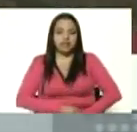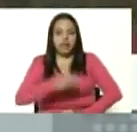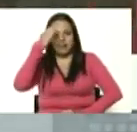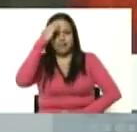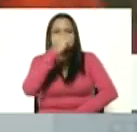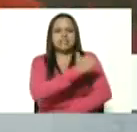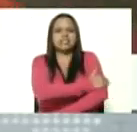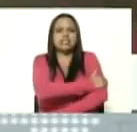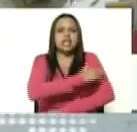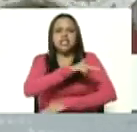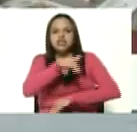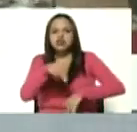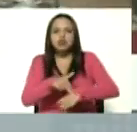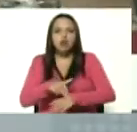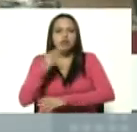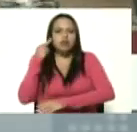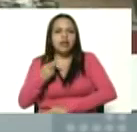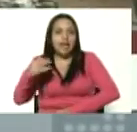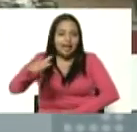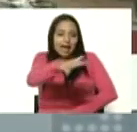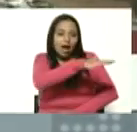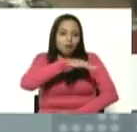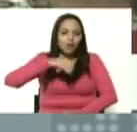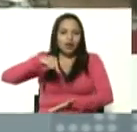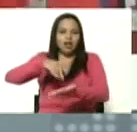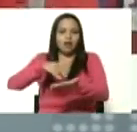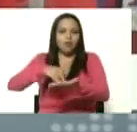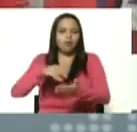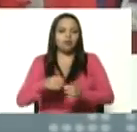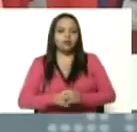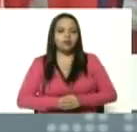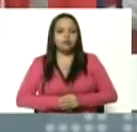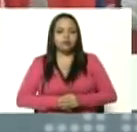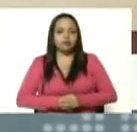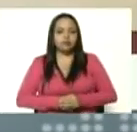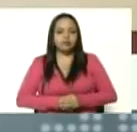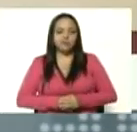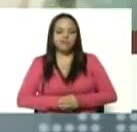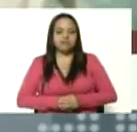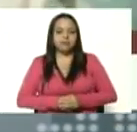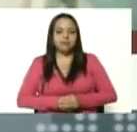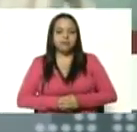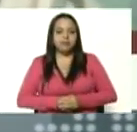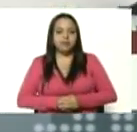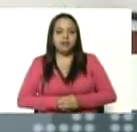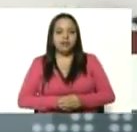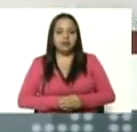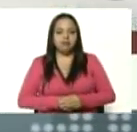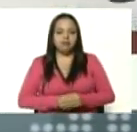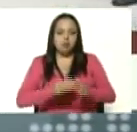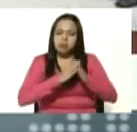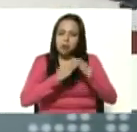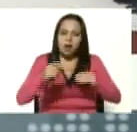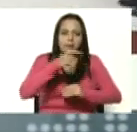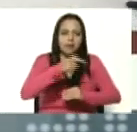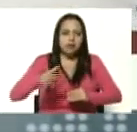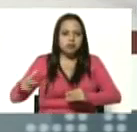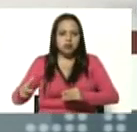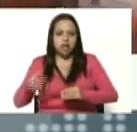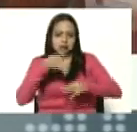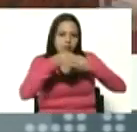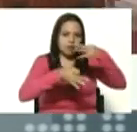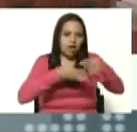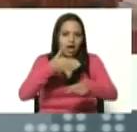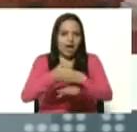nacional bolivariana desde el campo de Carabobo el contralmirante de Gobeia el teniente Arocha